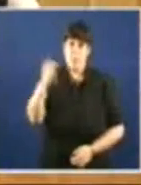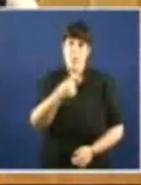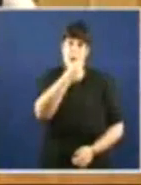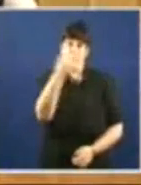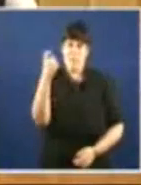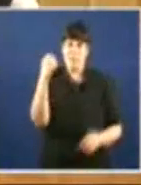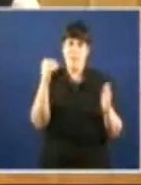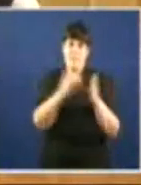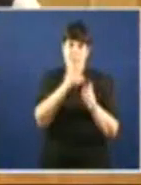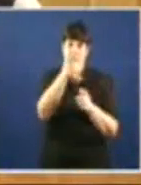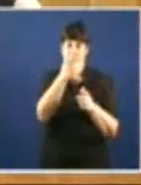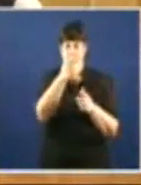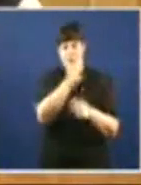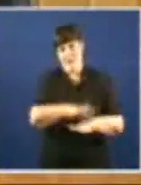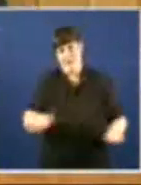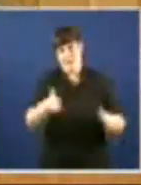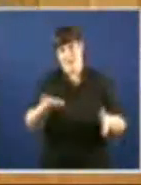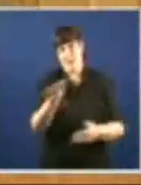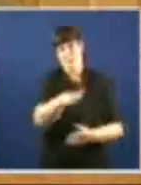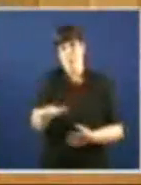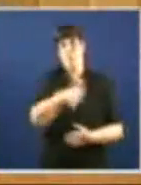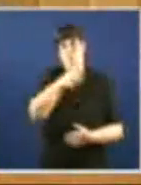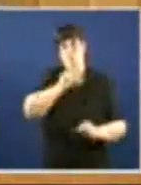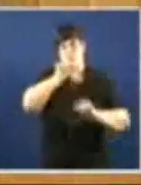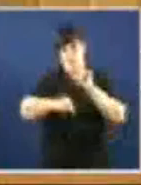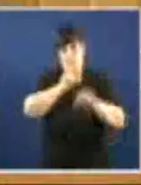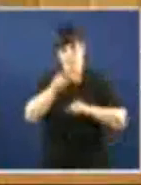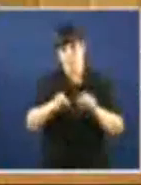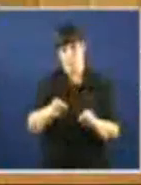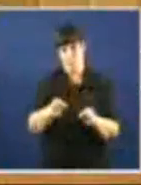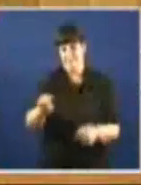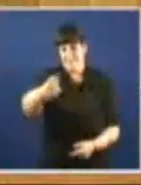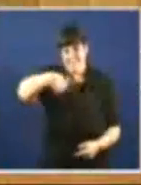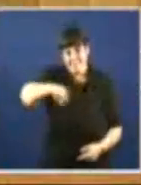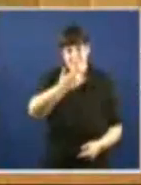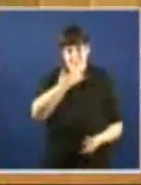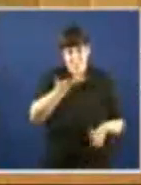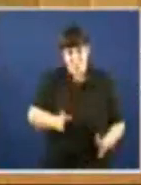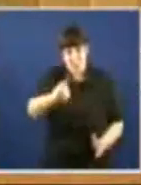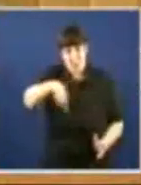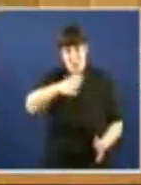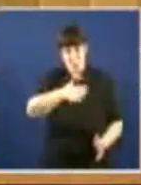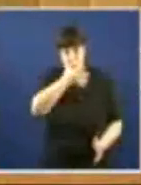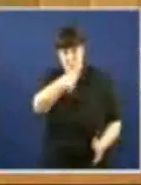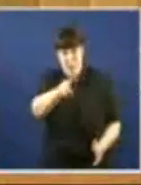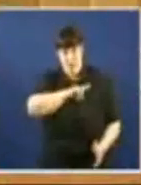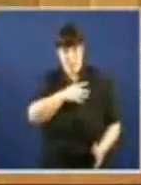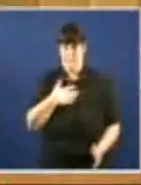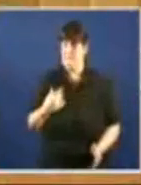Provocadas Por factores Ambientais Por tanto Non queremos Que os nosos fillos Nos acusen E por eso